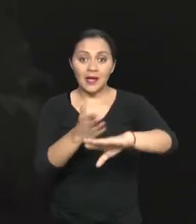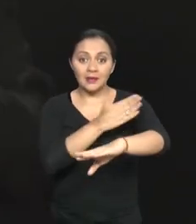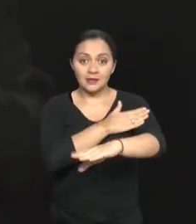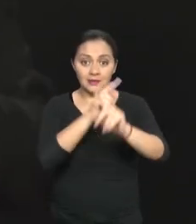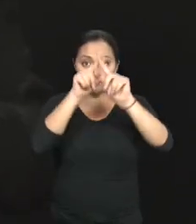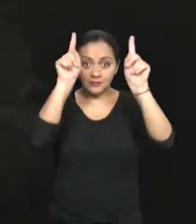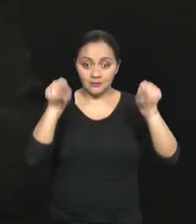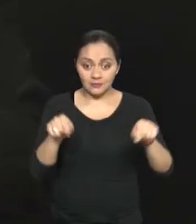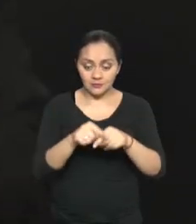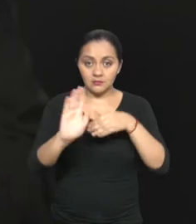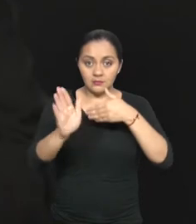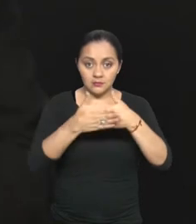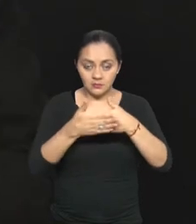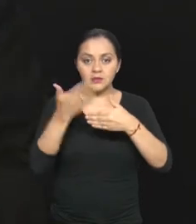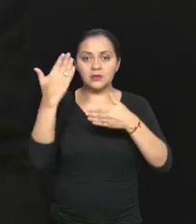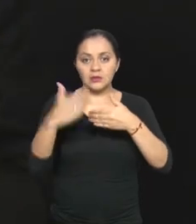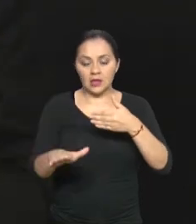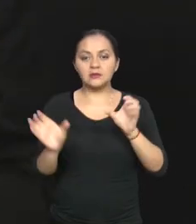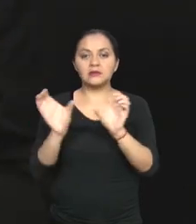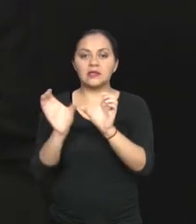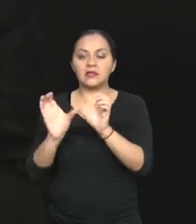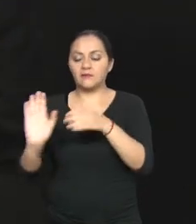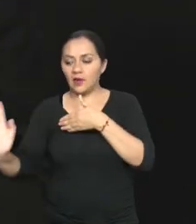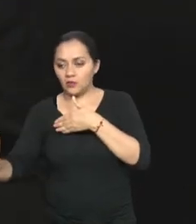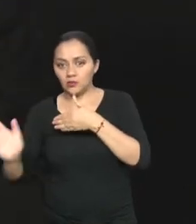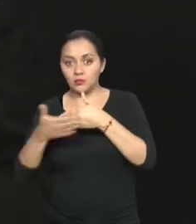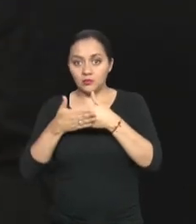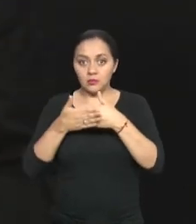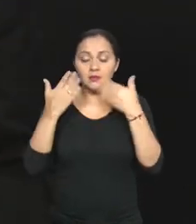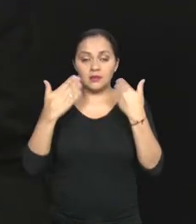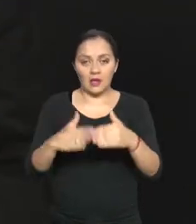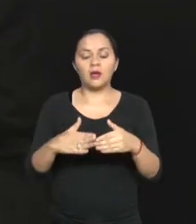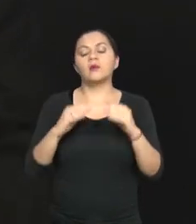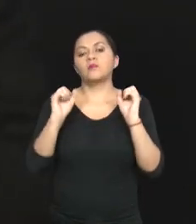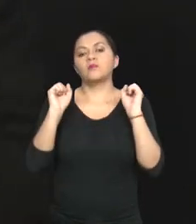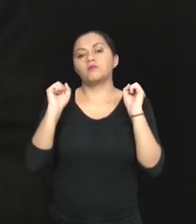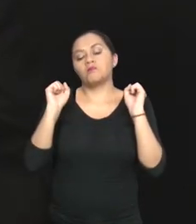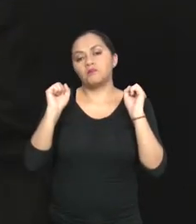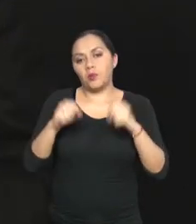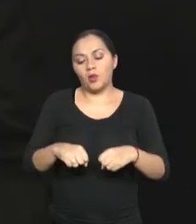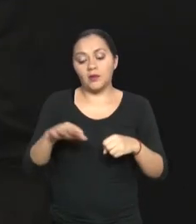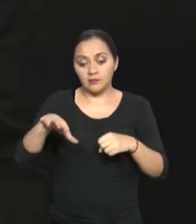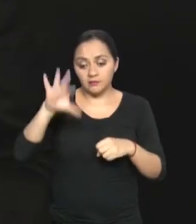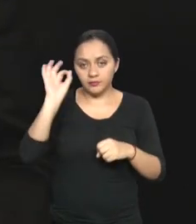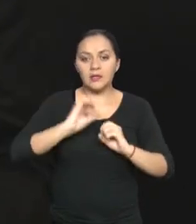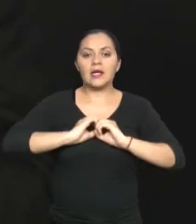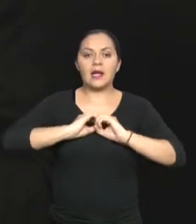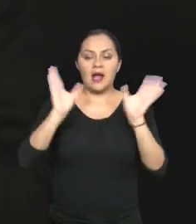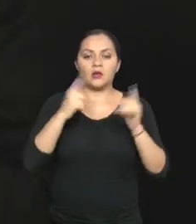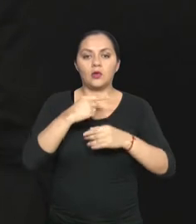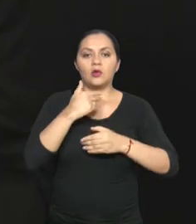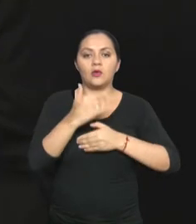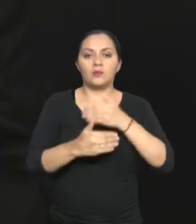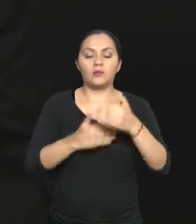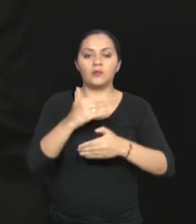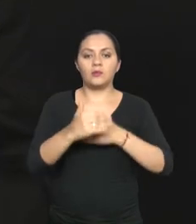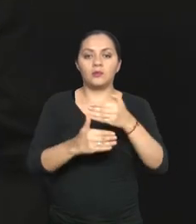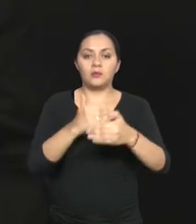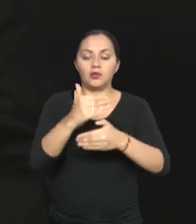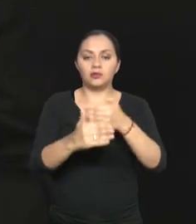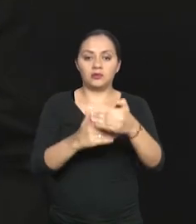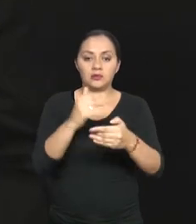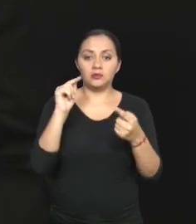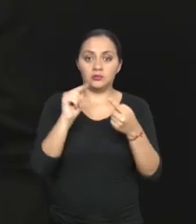certificado que son documentos anexos a la declaración que nos permiten a nosotros identificar ya qué porcentaje